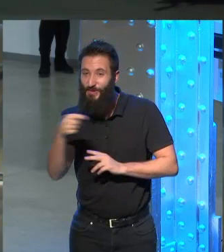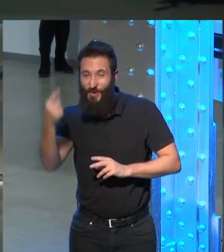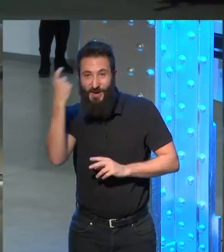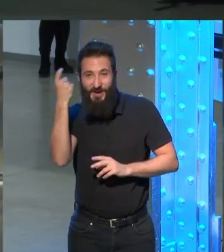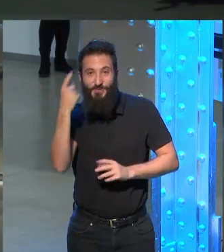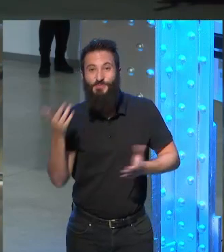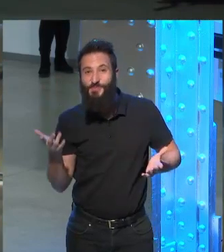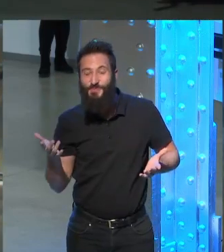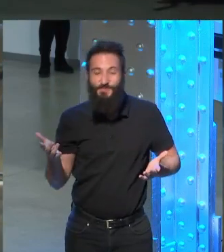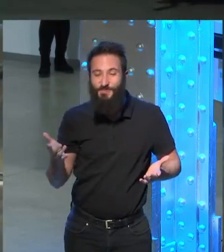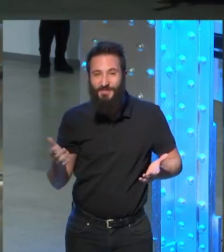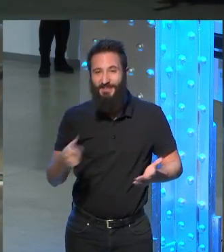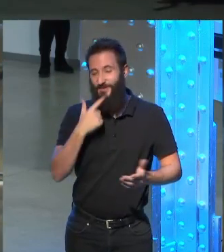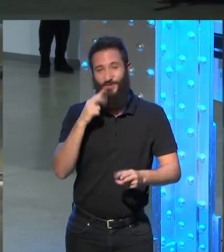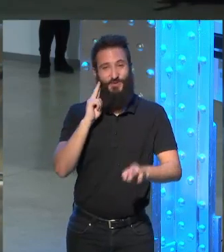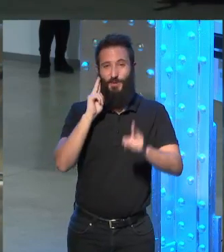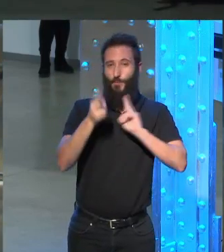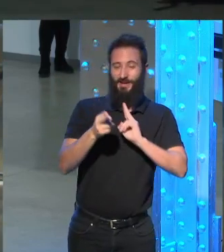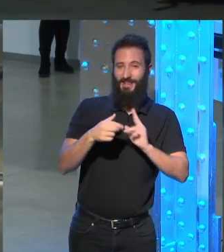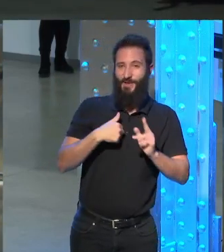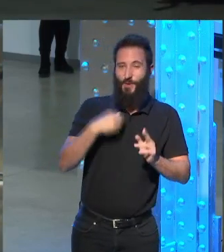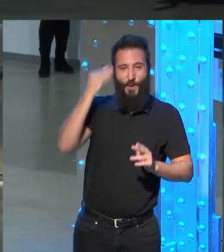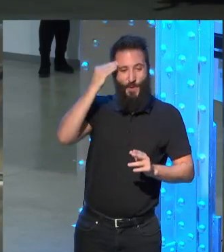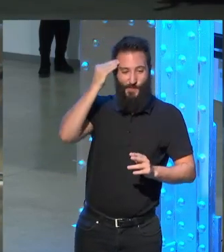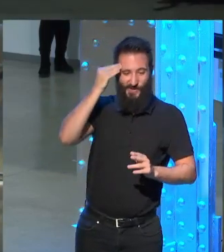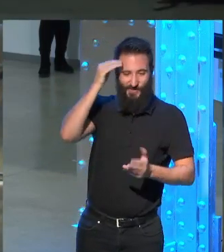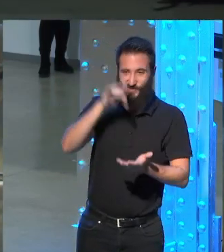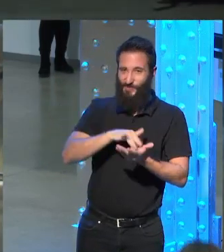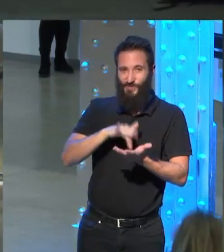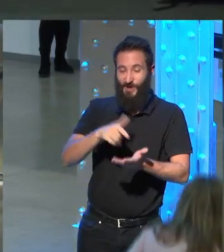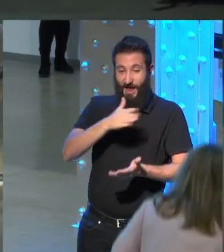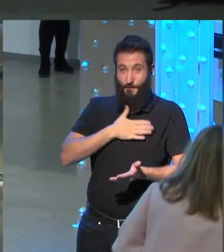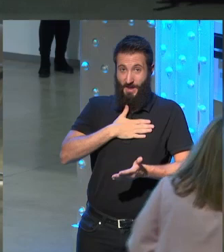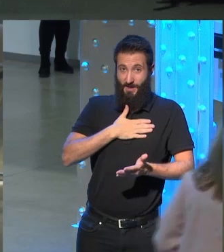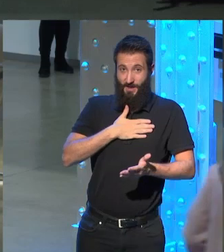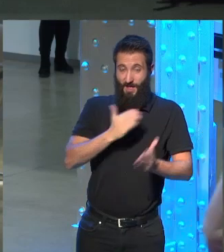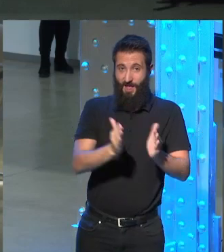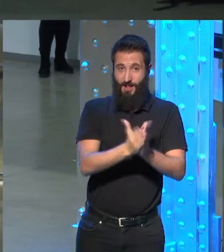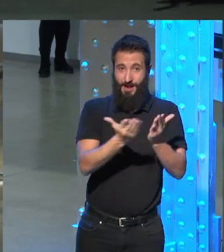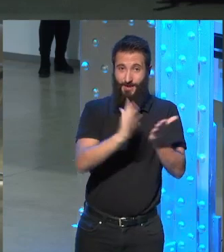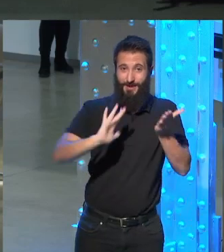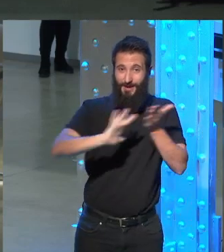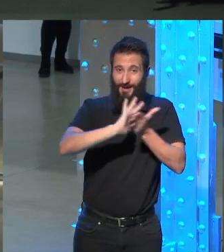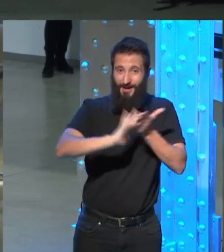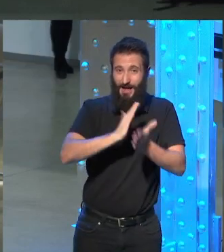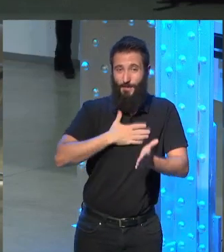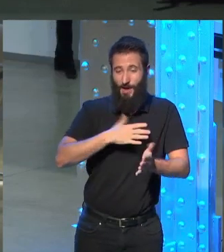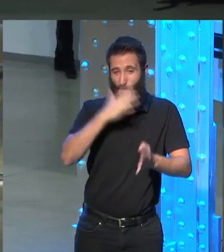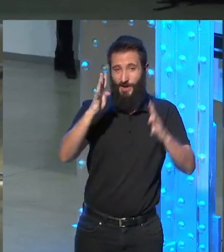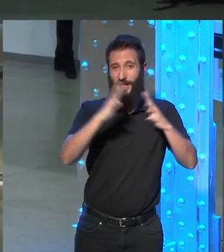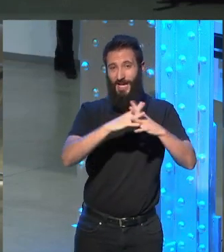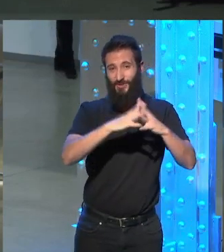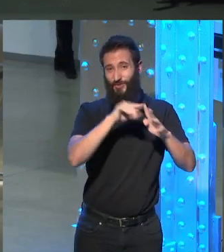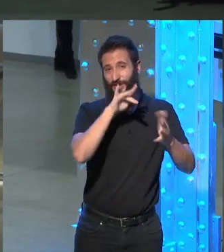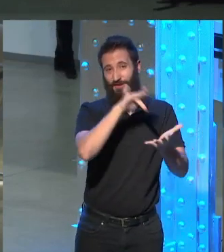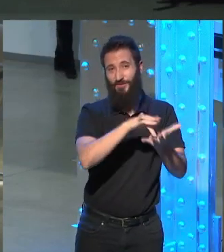estudiante pero es una respuesta que a mí de todas maneras me explicó la razón de ser de la estructura que tiene